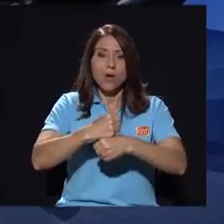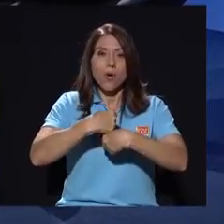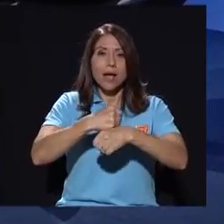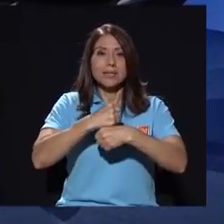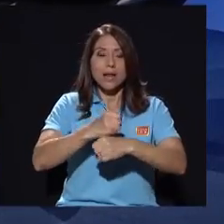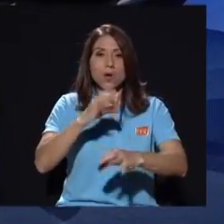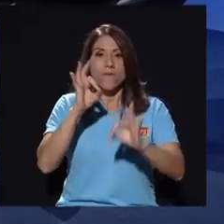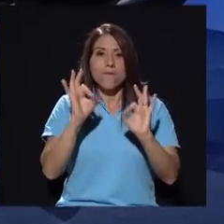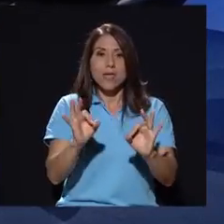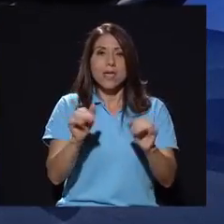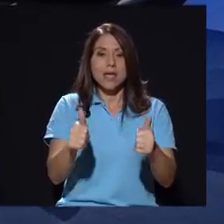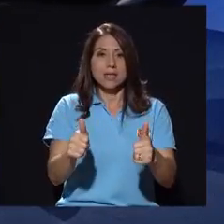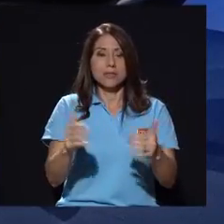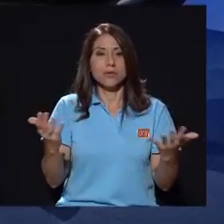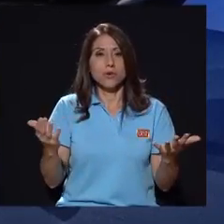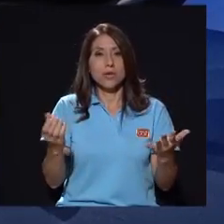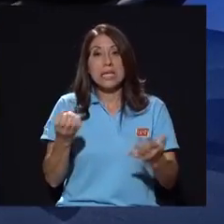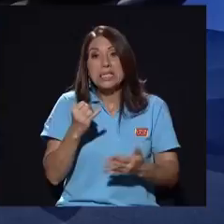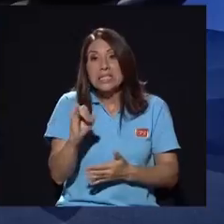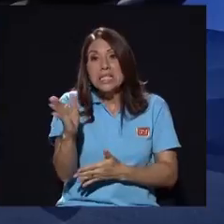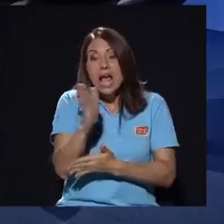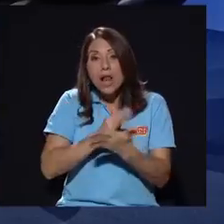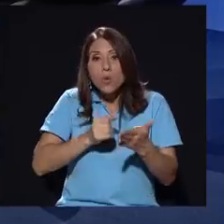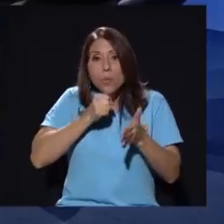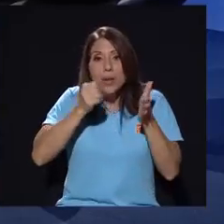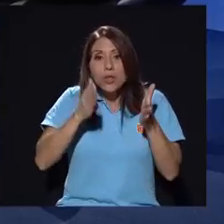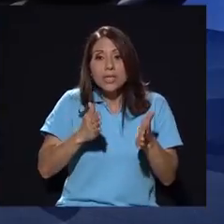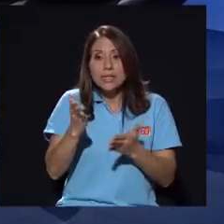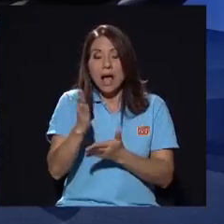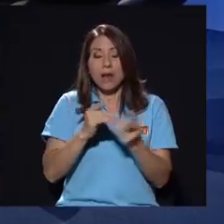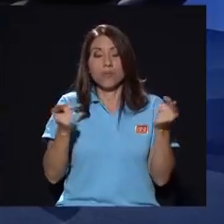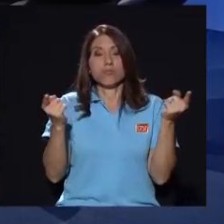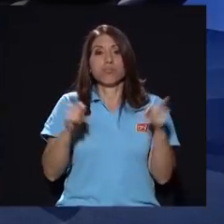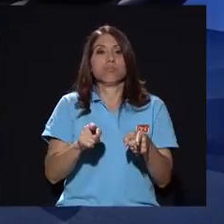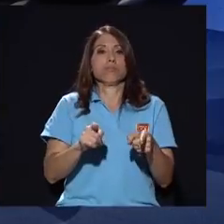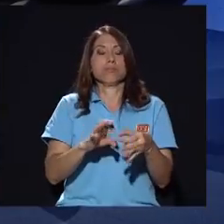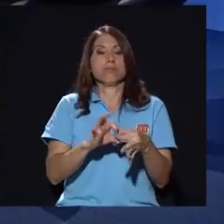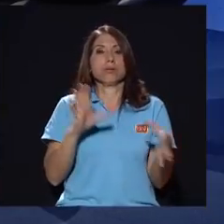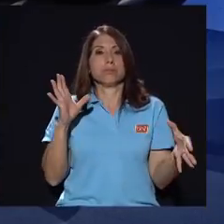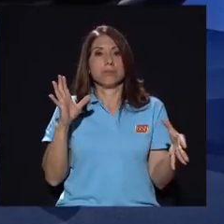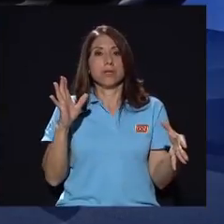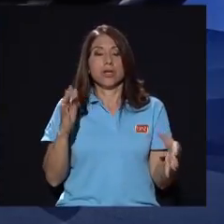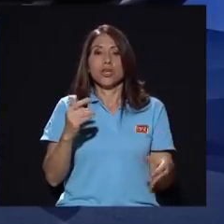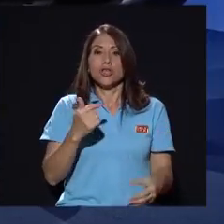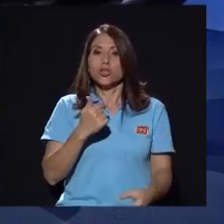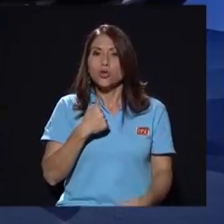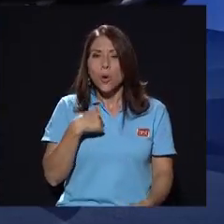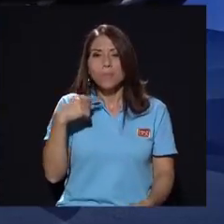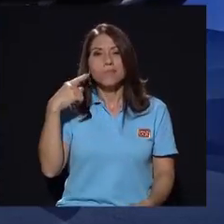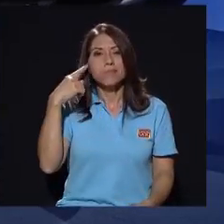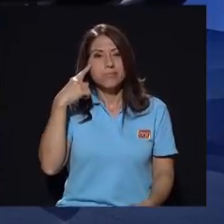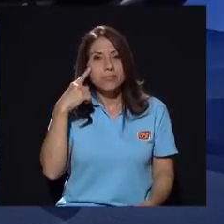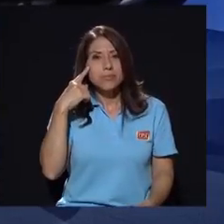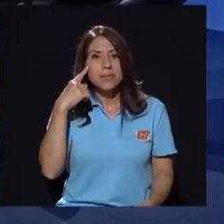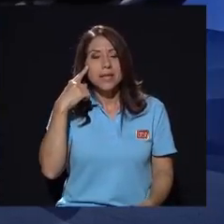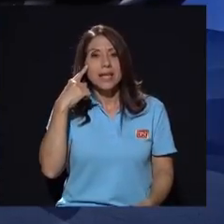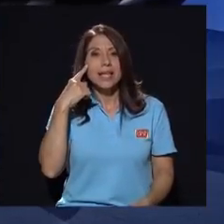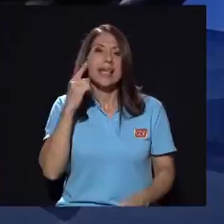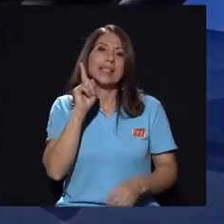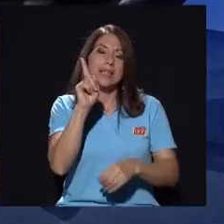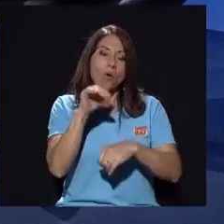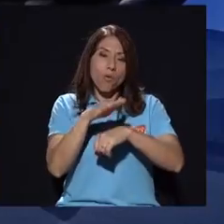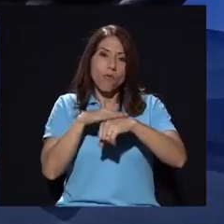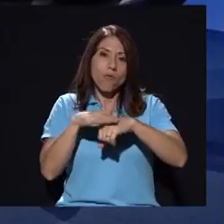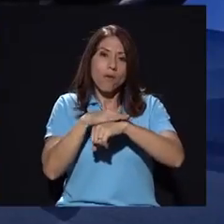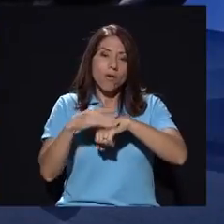y si efectivamente a alguno de los periodistas nos sucede algo eventualmente yo tendría a pensar de que le haríamos un favor